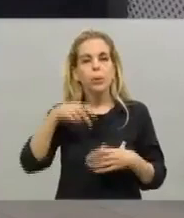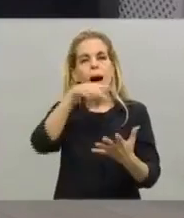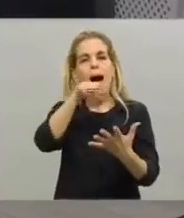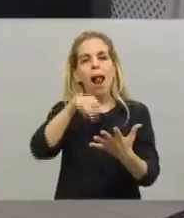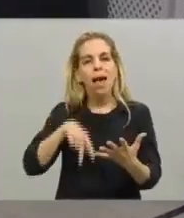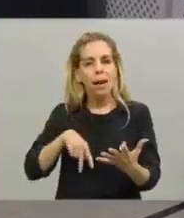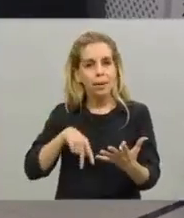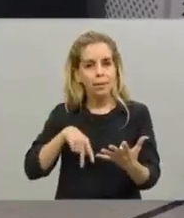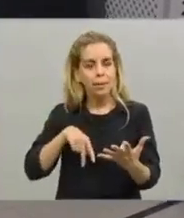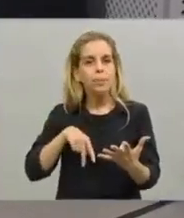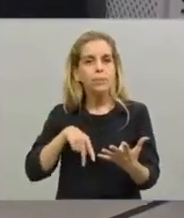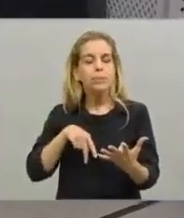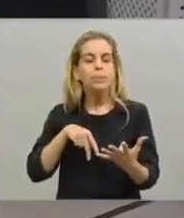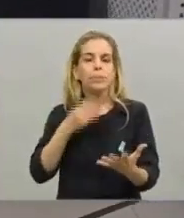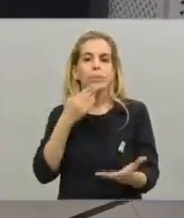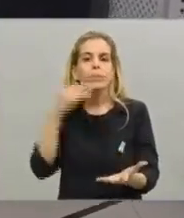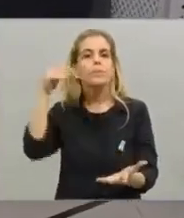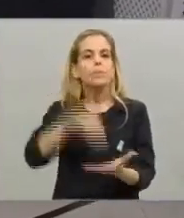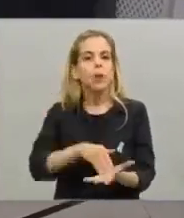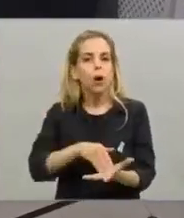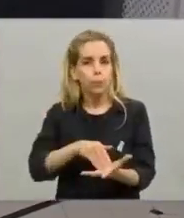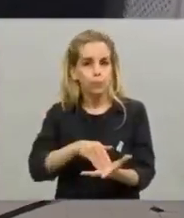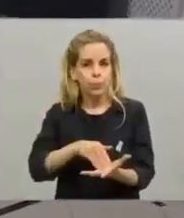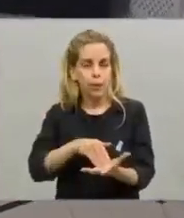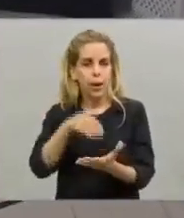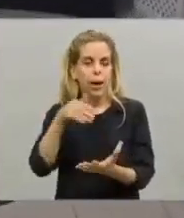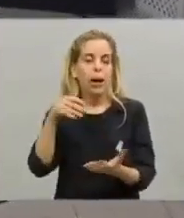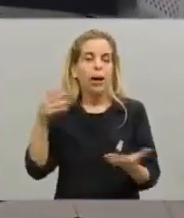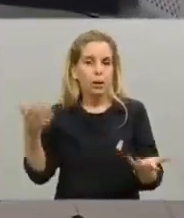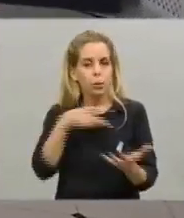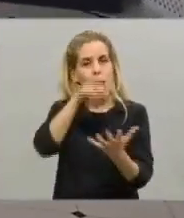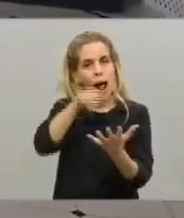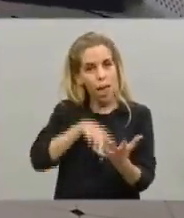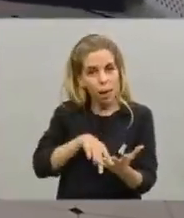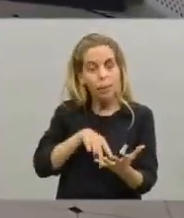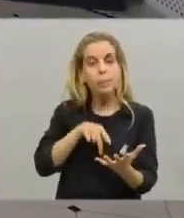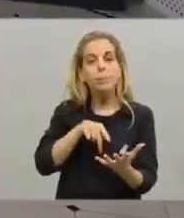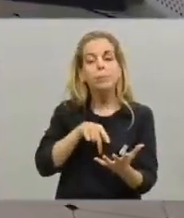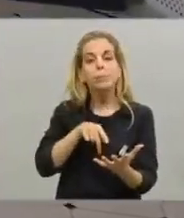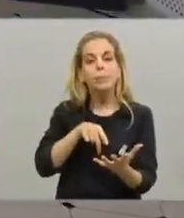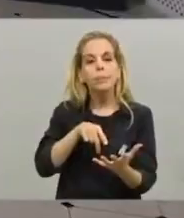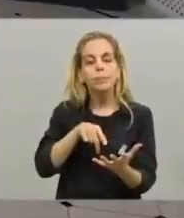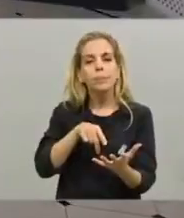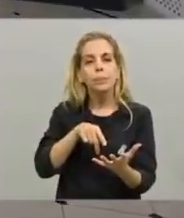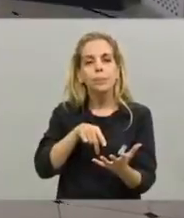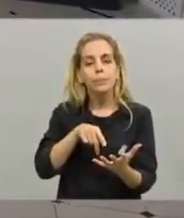la toma de la promesa y